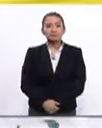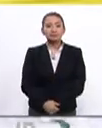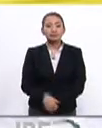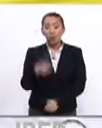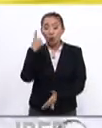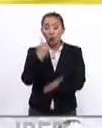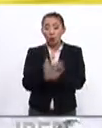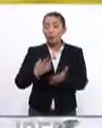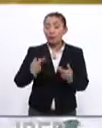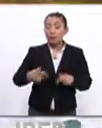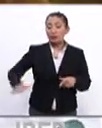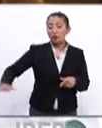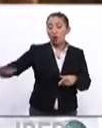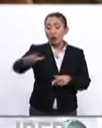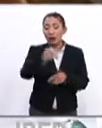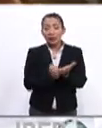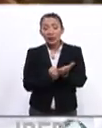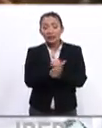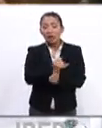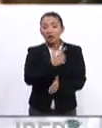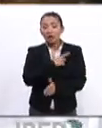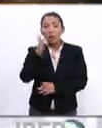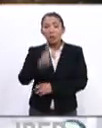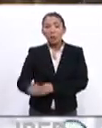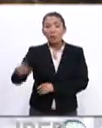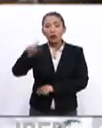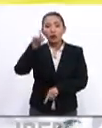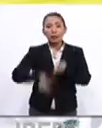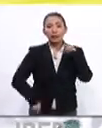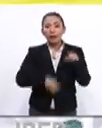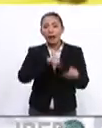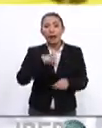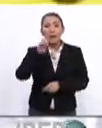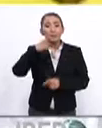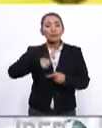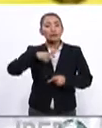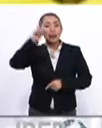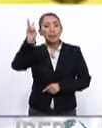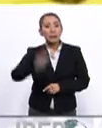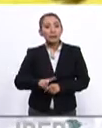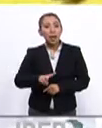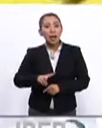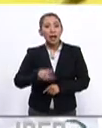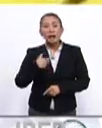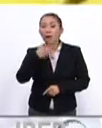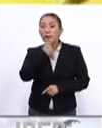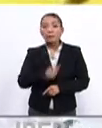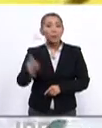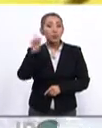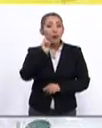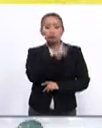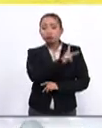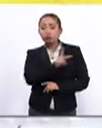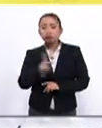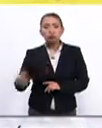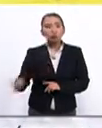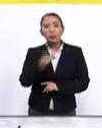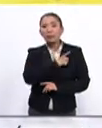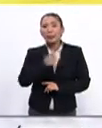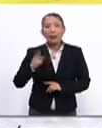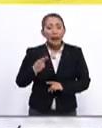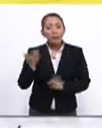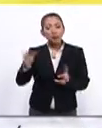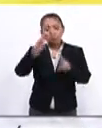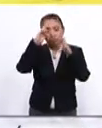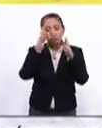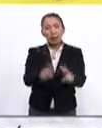Solo el pueblo opone, solo el pueblo quita. Venezolano y las venezolanas tenemos que